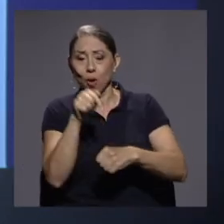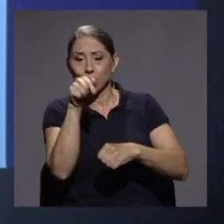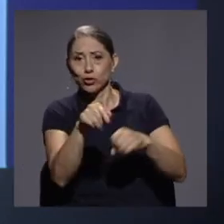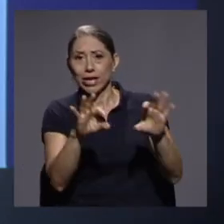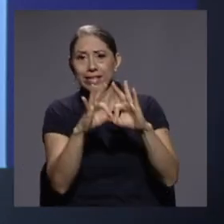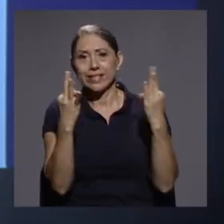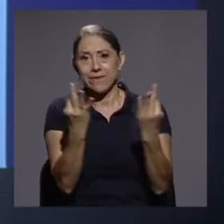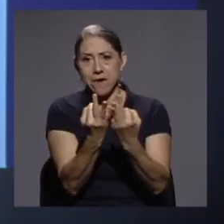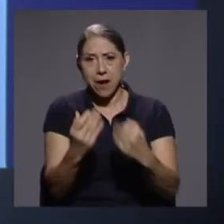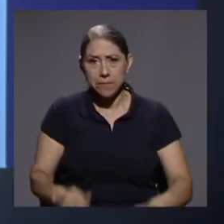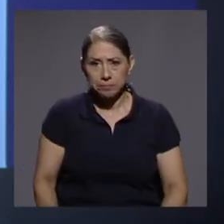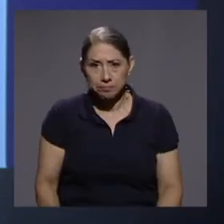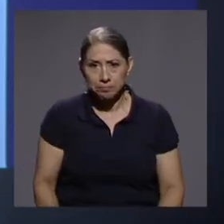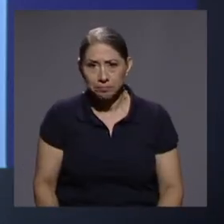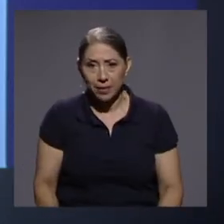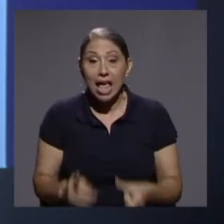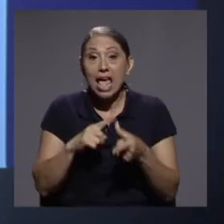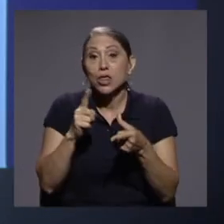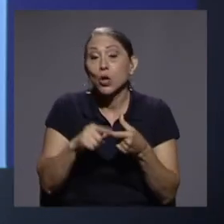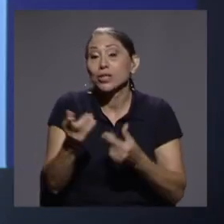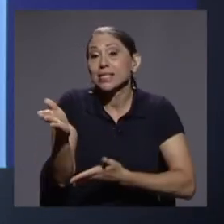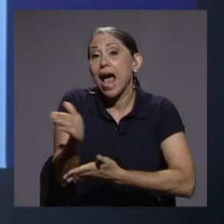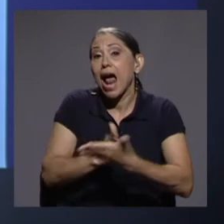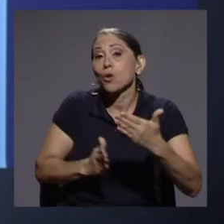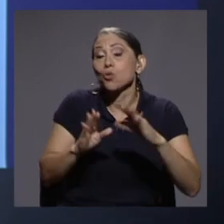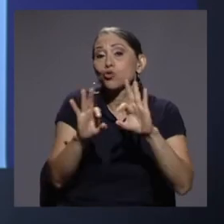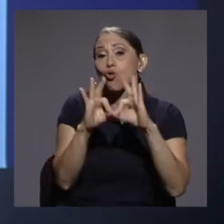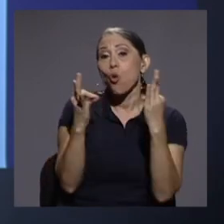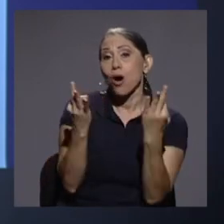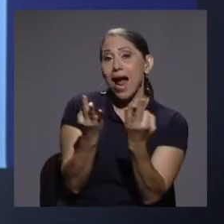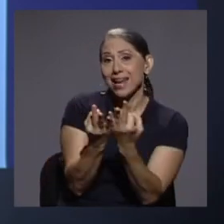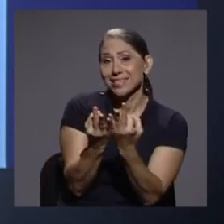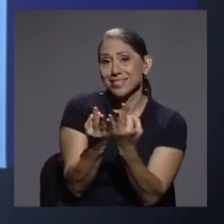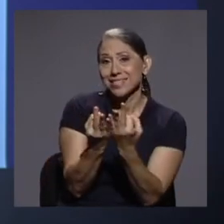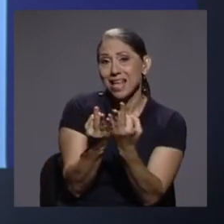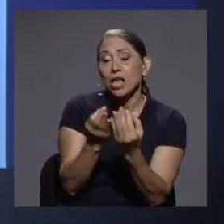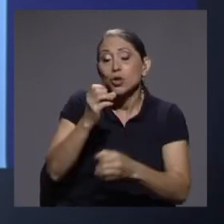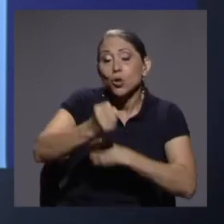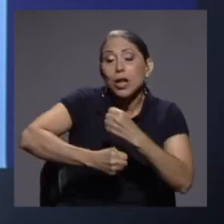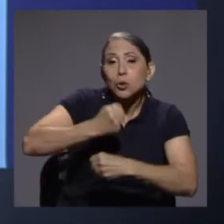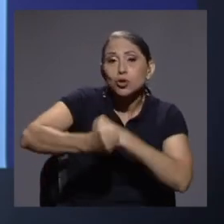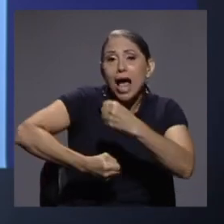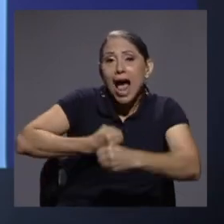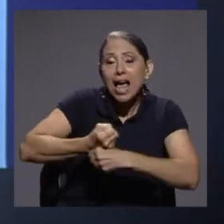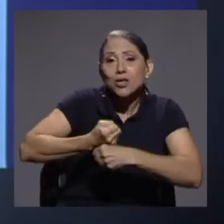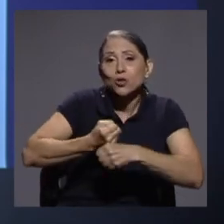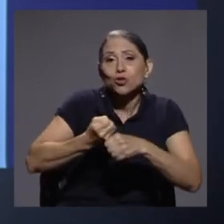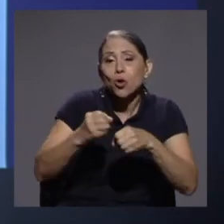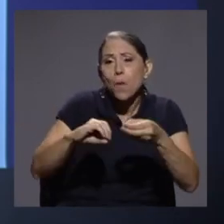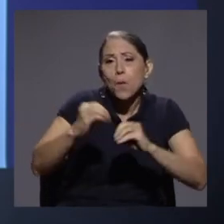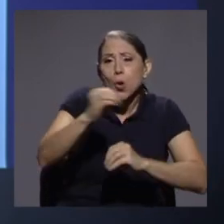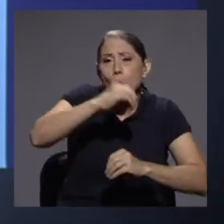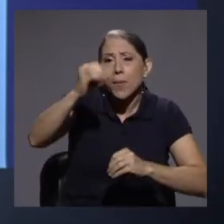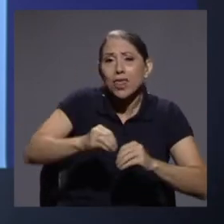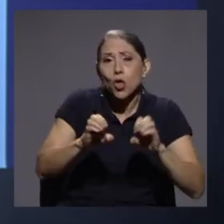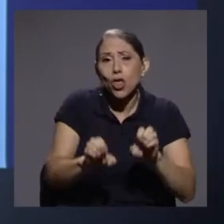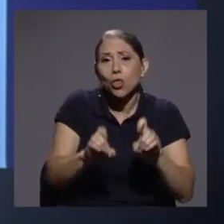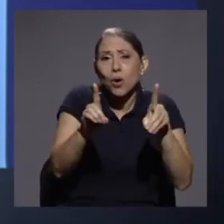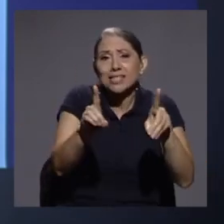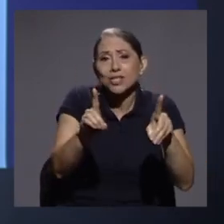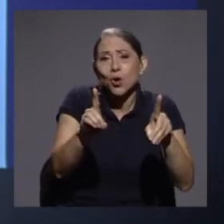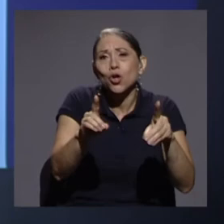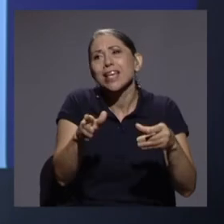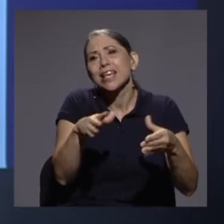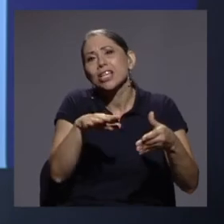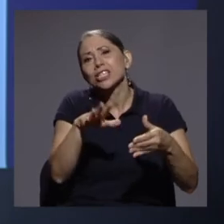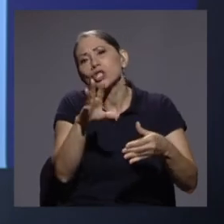Entonces, vamos a tener hogares donde esos años de educación promedio son 6 o menos. Es decir, en